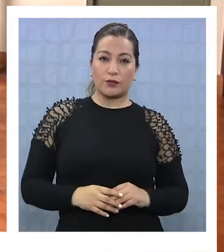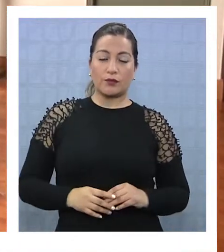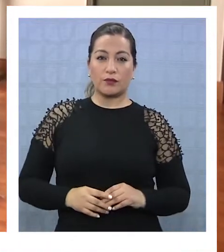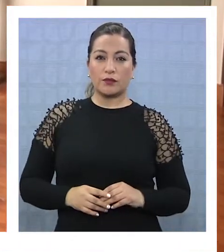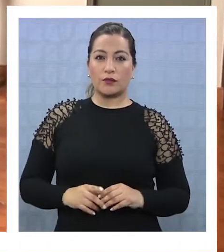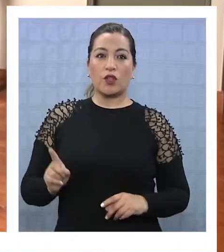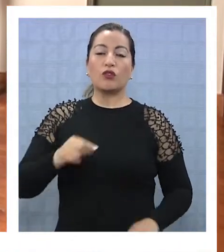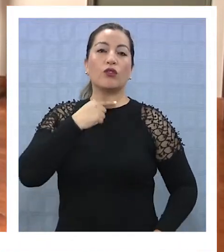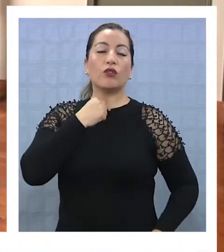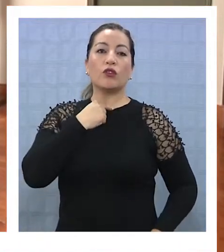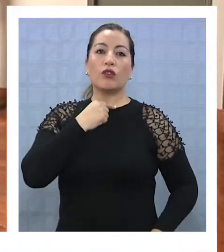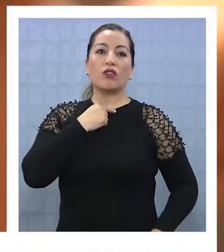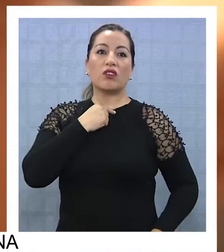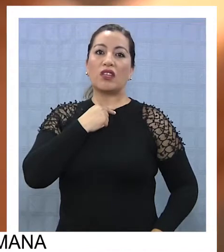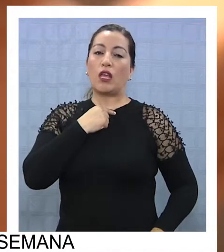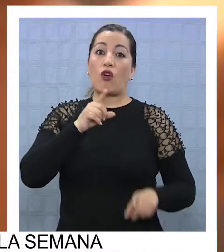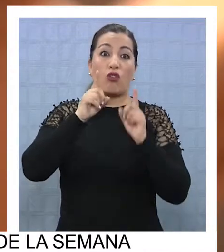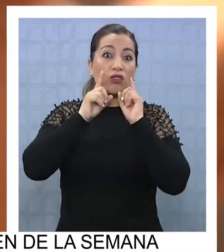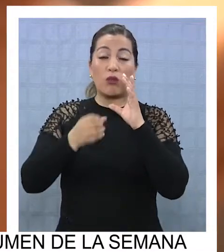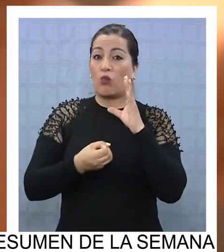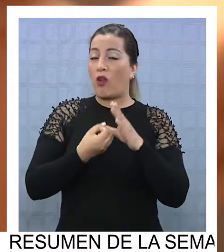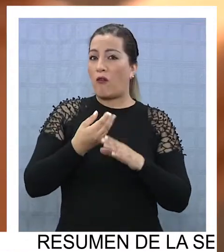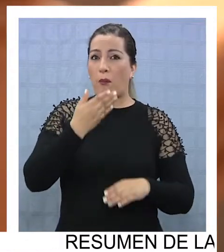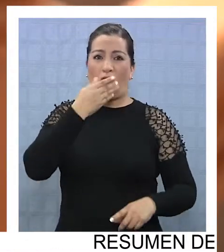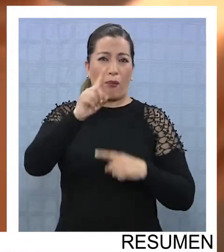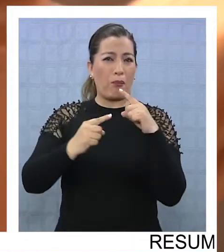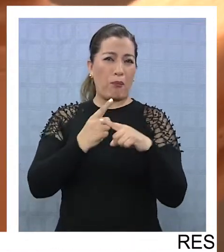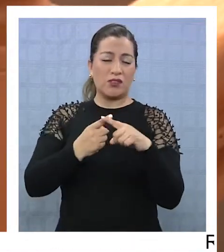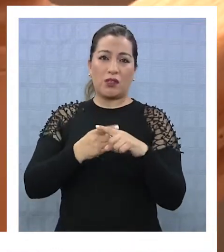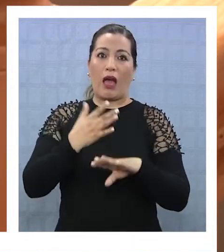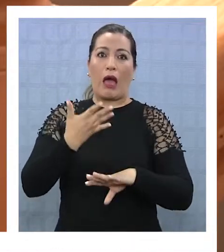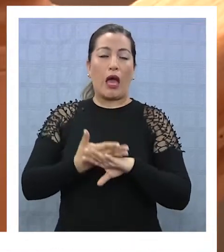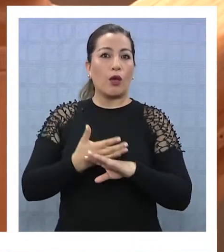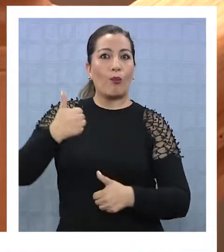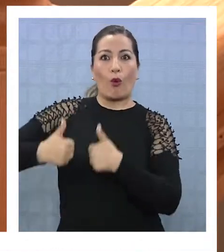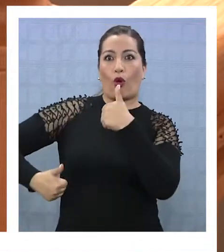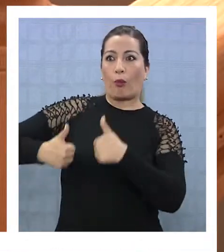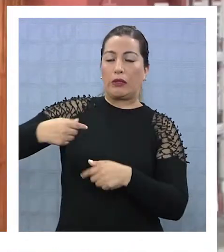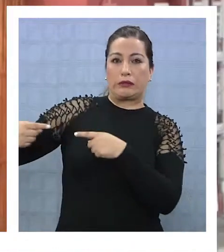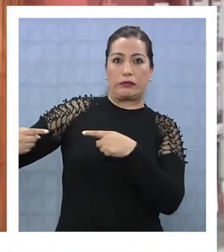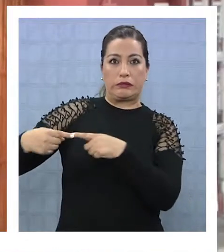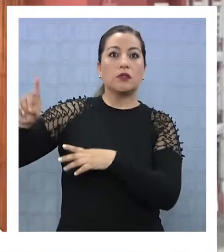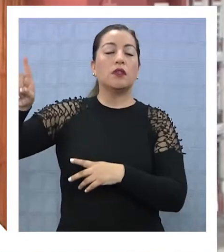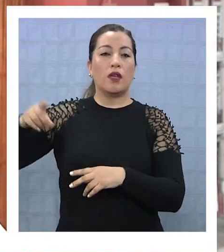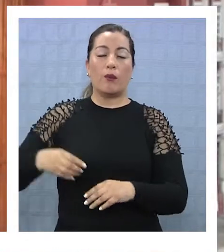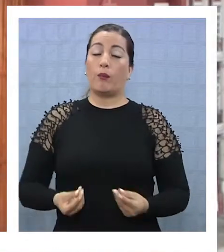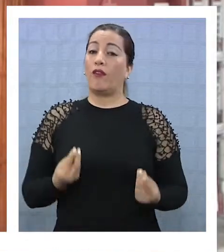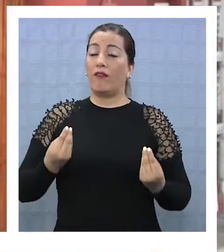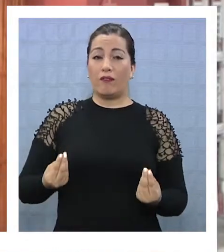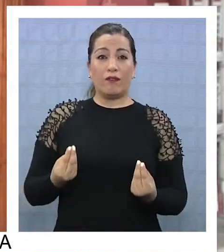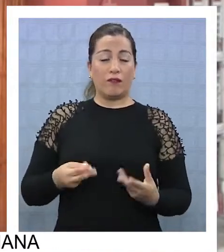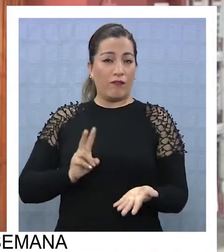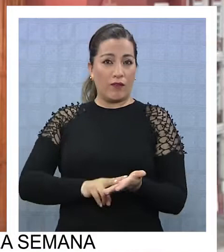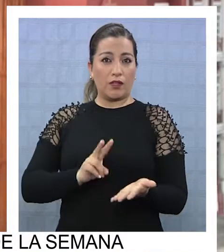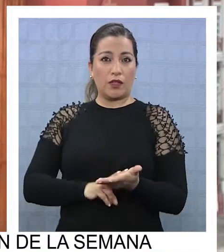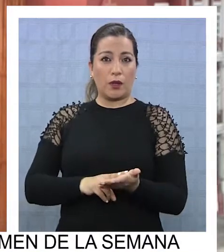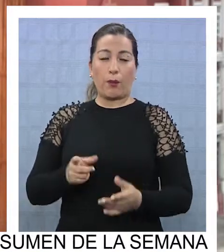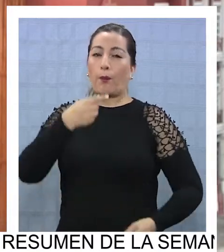no pretendo tampoco que lo sea porque es nuevo, tenemos harta competencia, pero sin duda va a ser un éxito